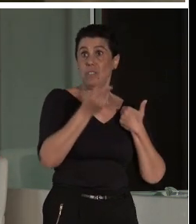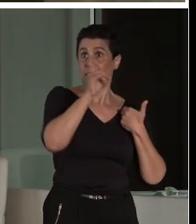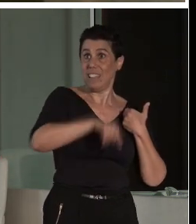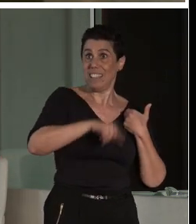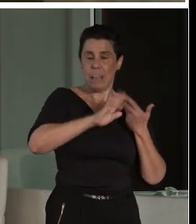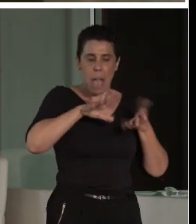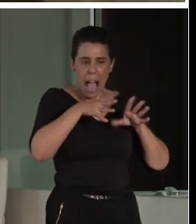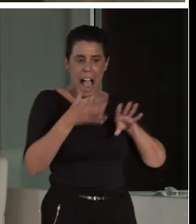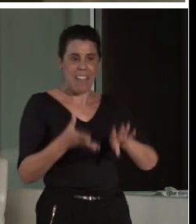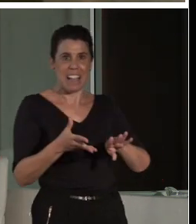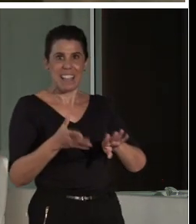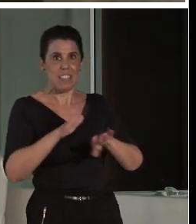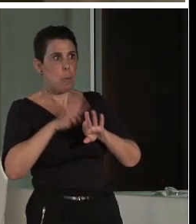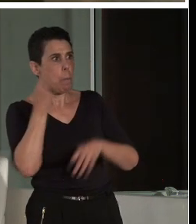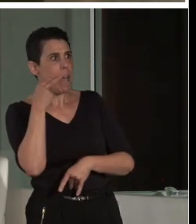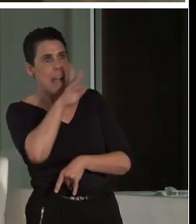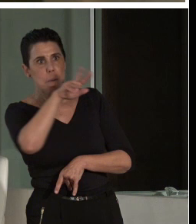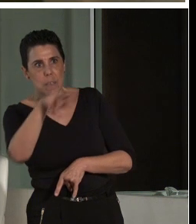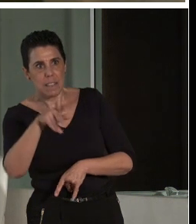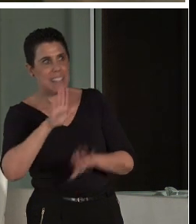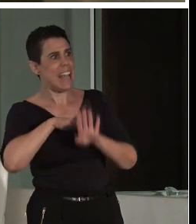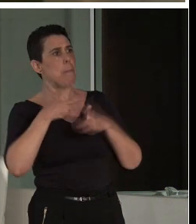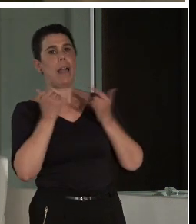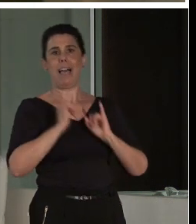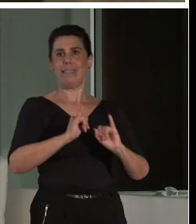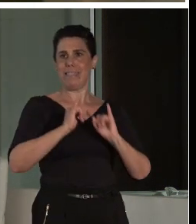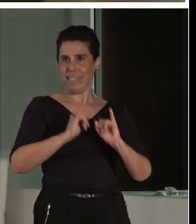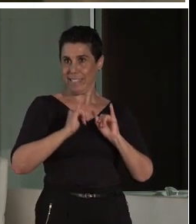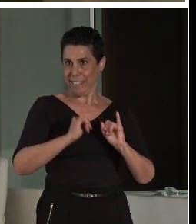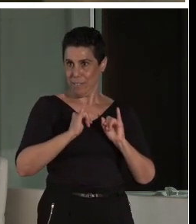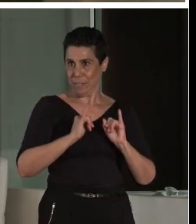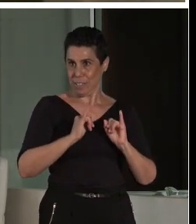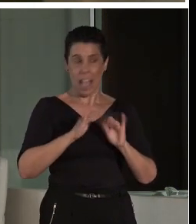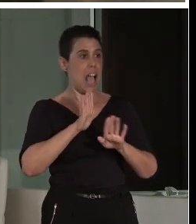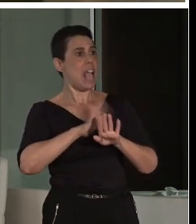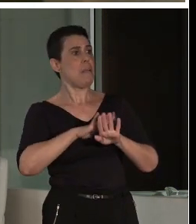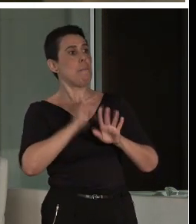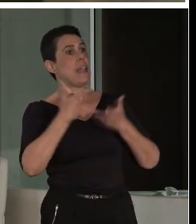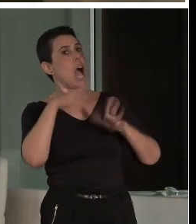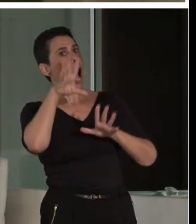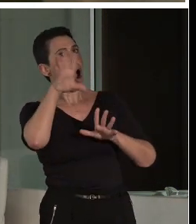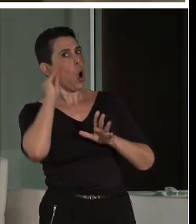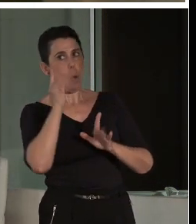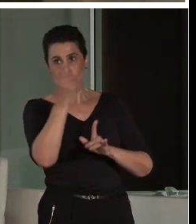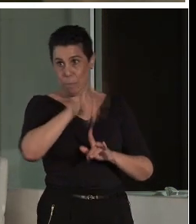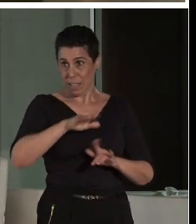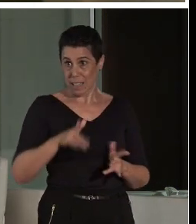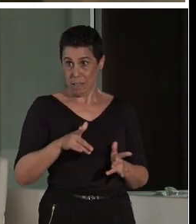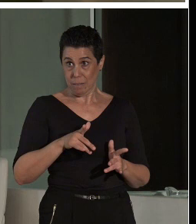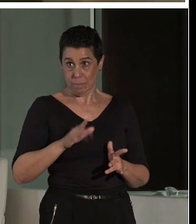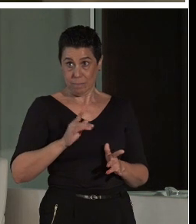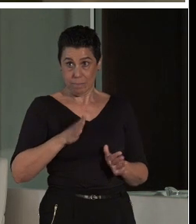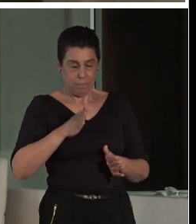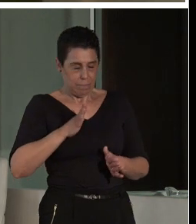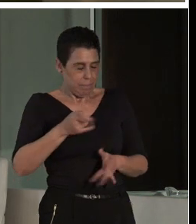comprensión, para su visita, para su disfrute de este sitio. Y luego también para nosotros es muy